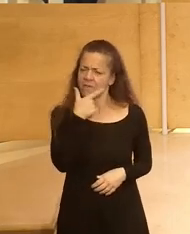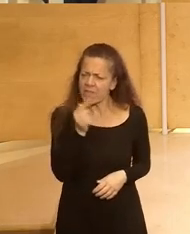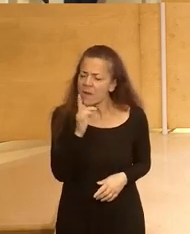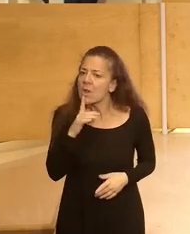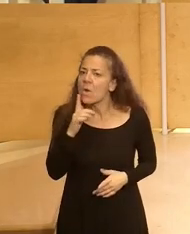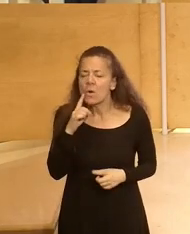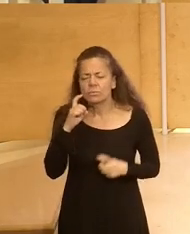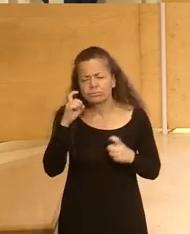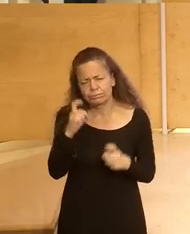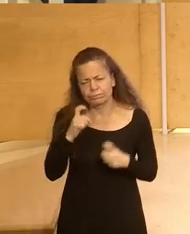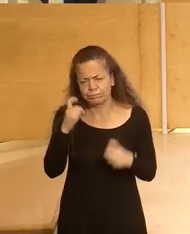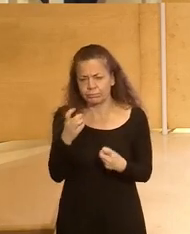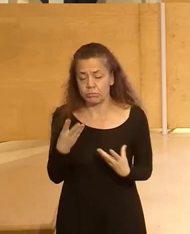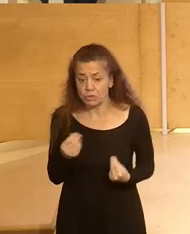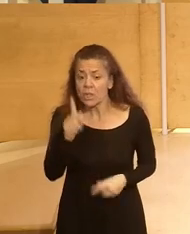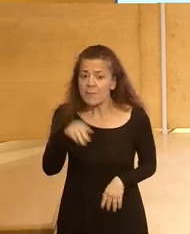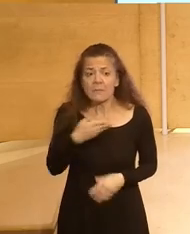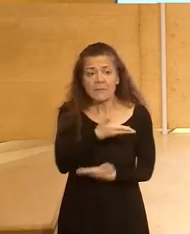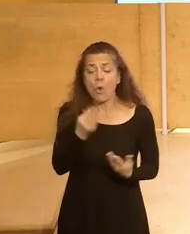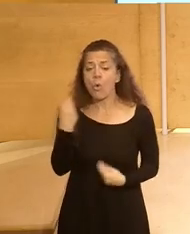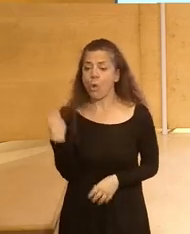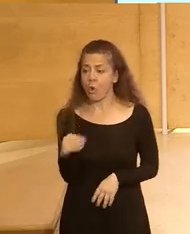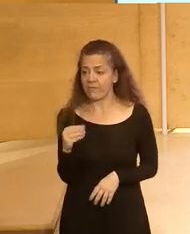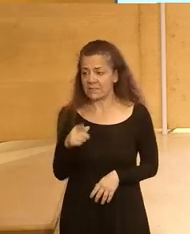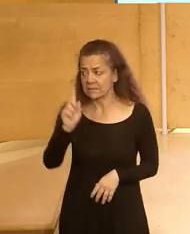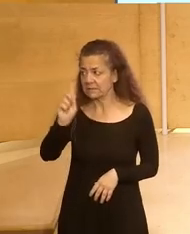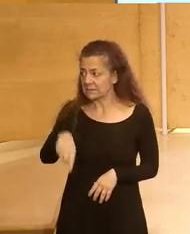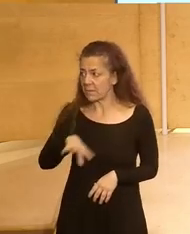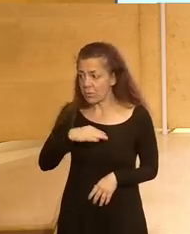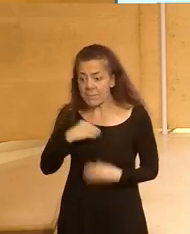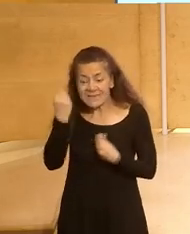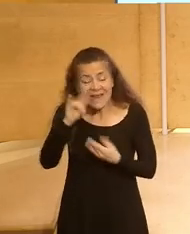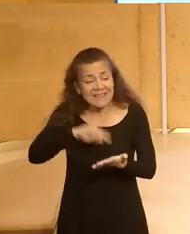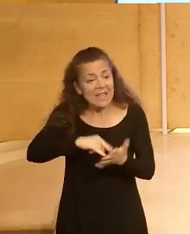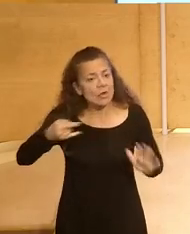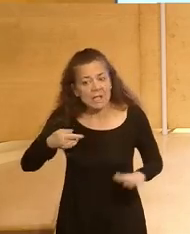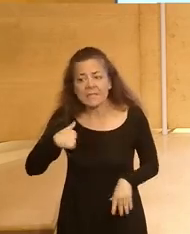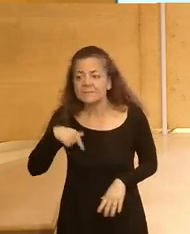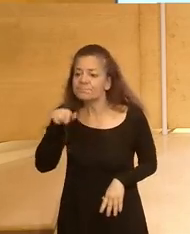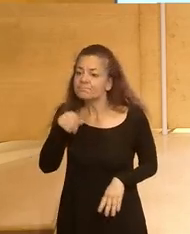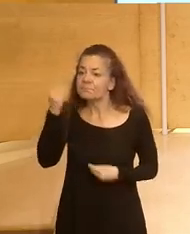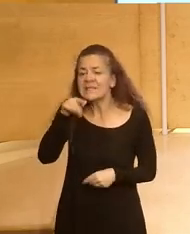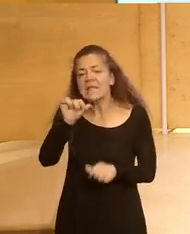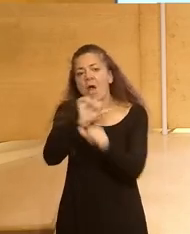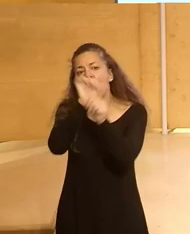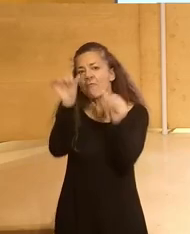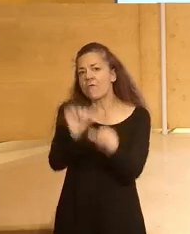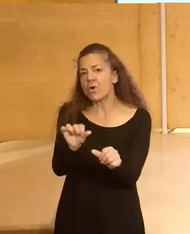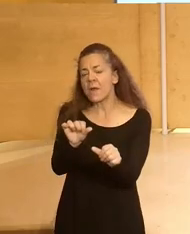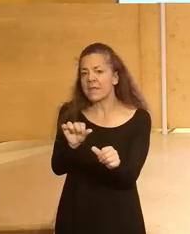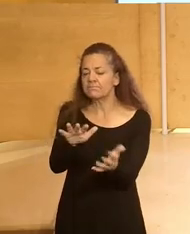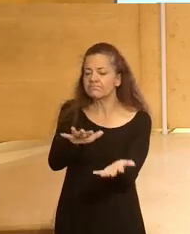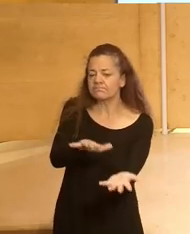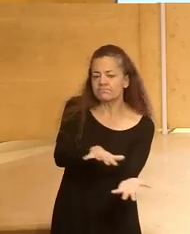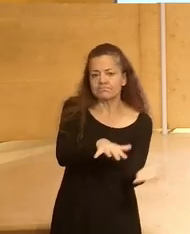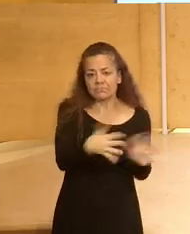cuesta mucho trabajo y también para los jóvenes que igual también pueden ver en la tecnología quizá esa forma de darle una vuelta de